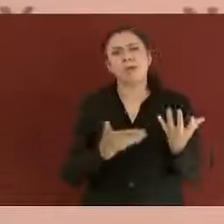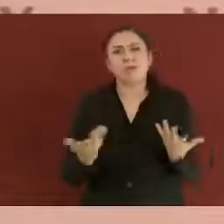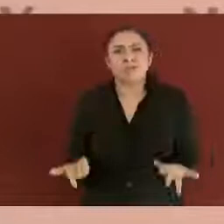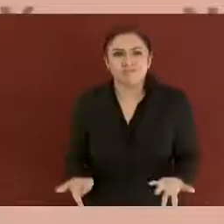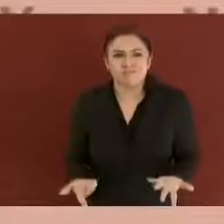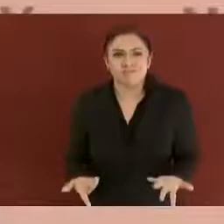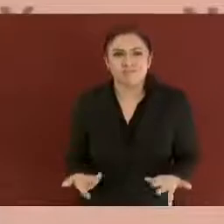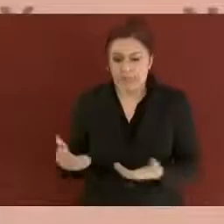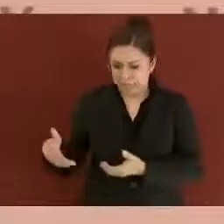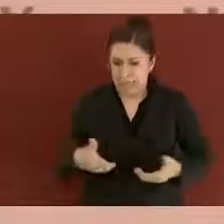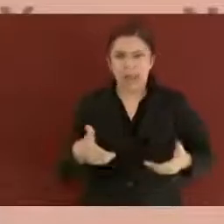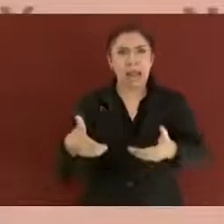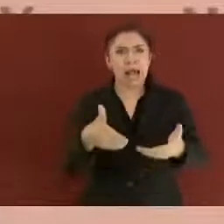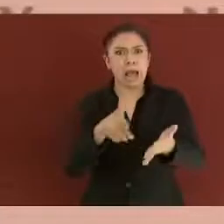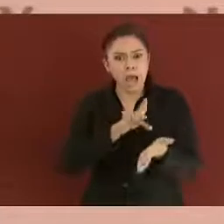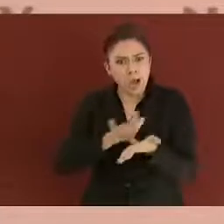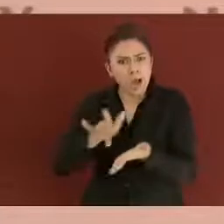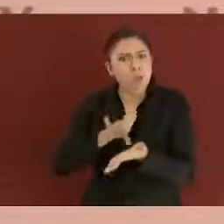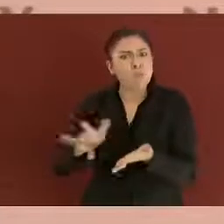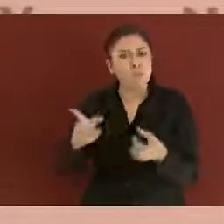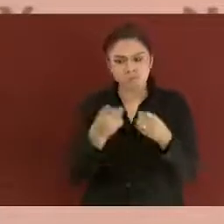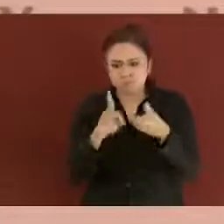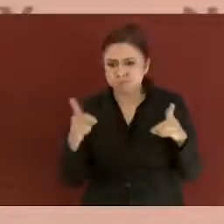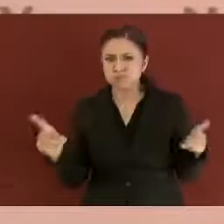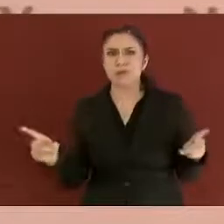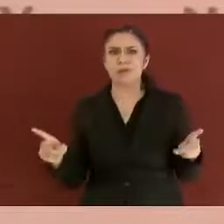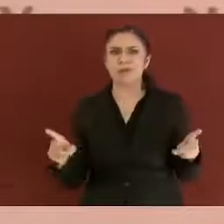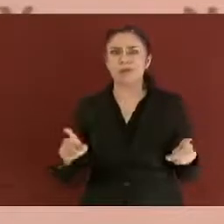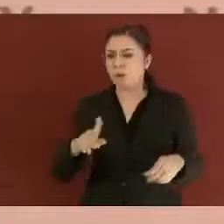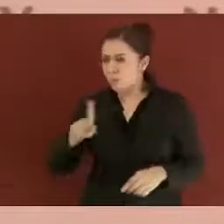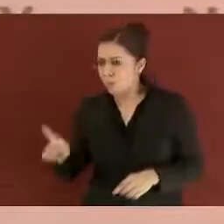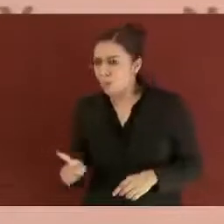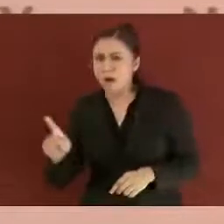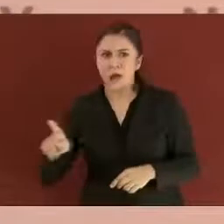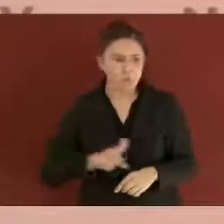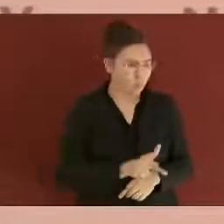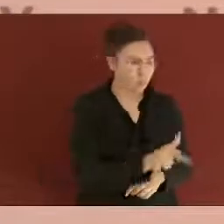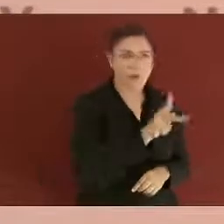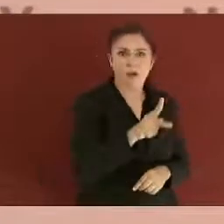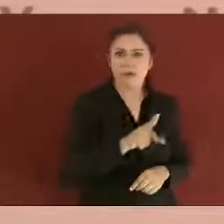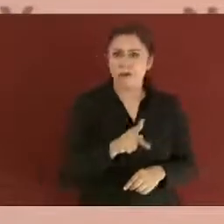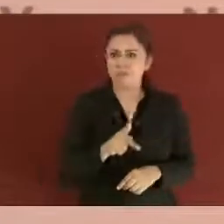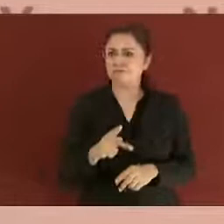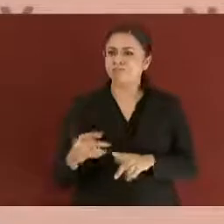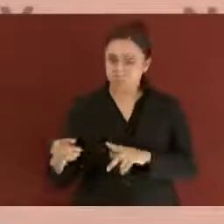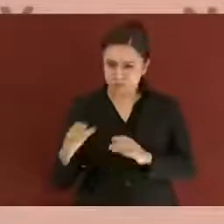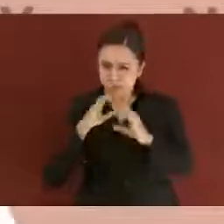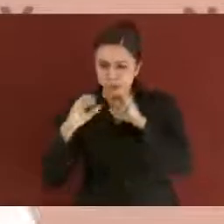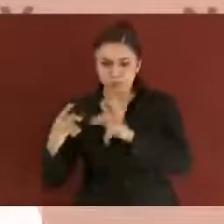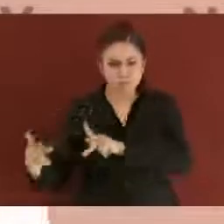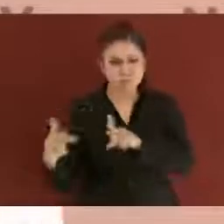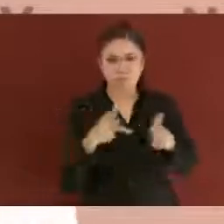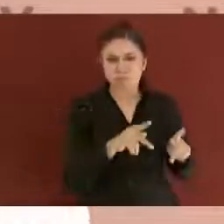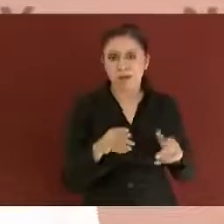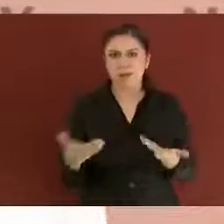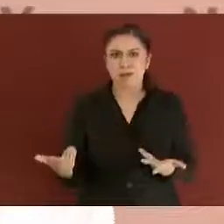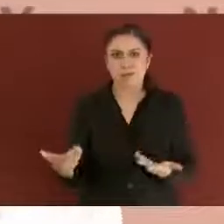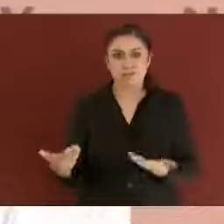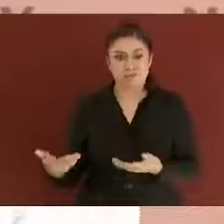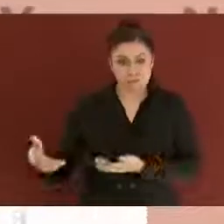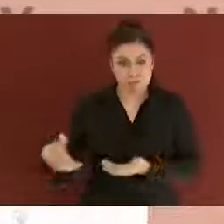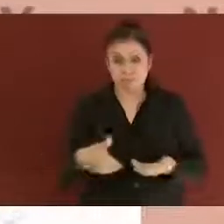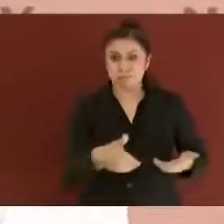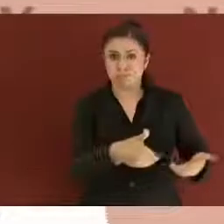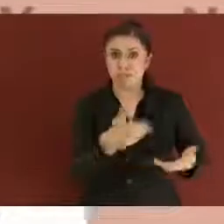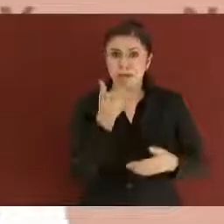desarrollo, acorta distancias entre pueblos y personas, pero sobre todo, acorta la brecha del propio desarrollo